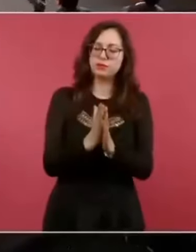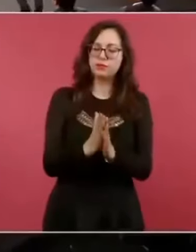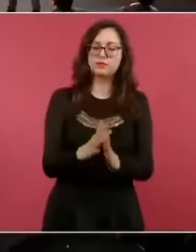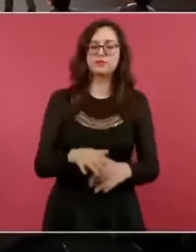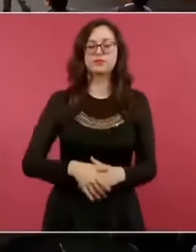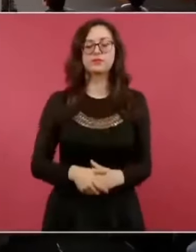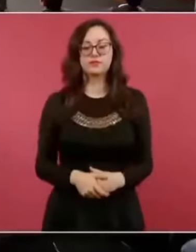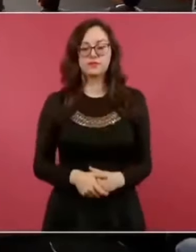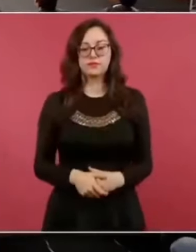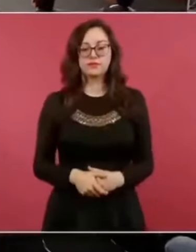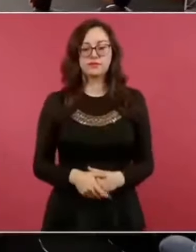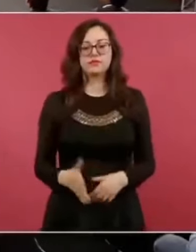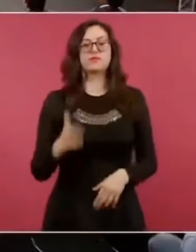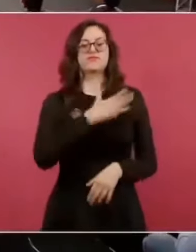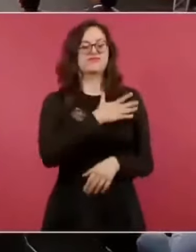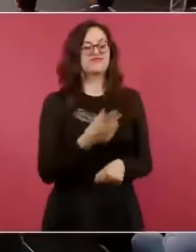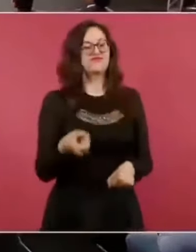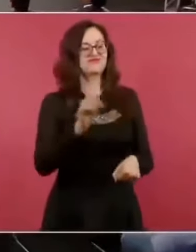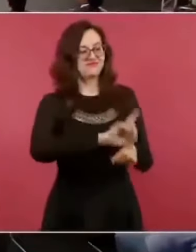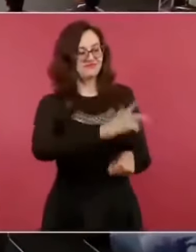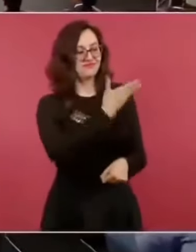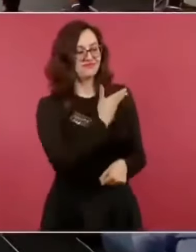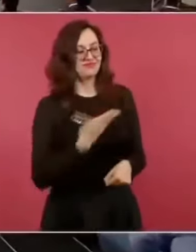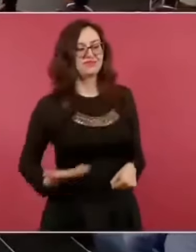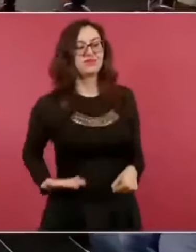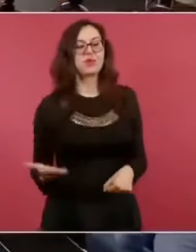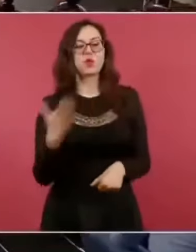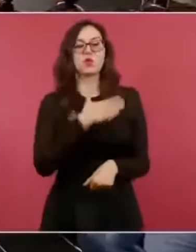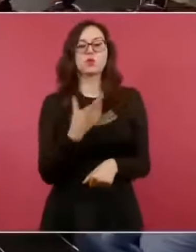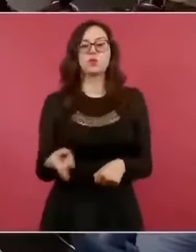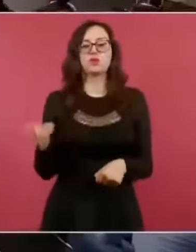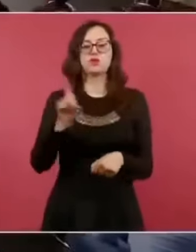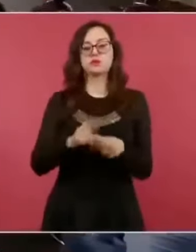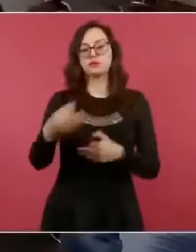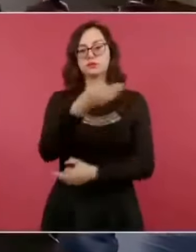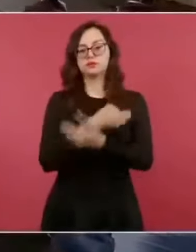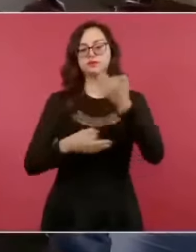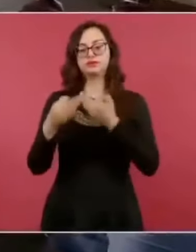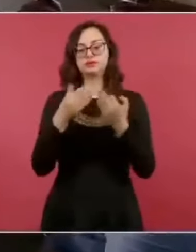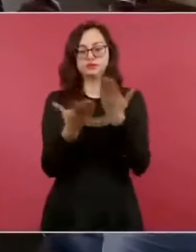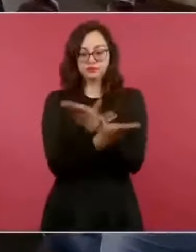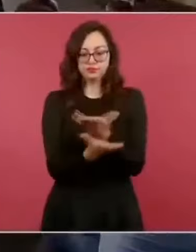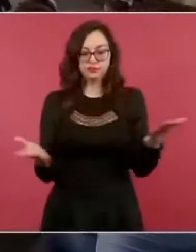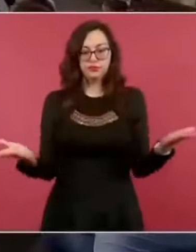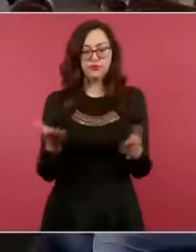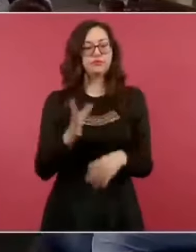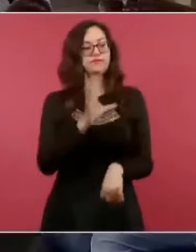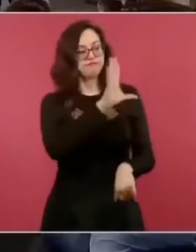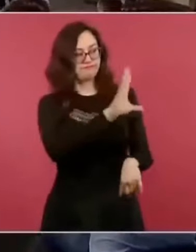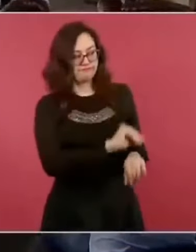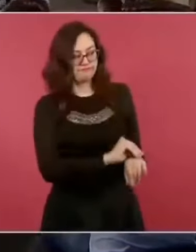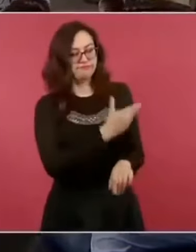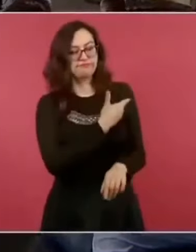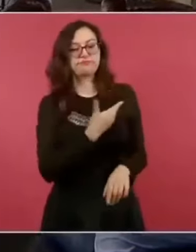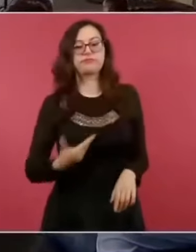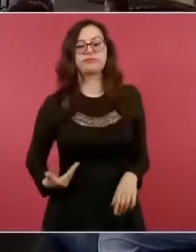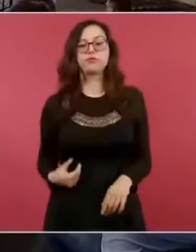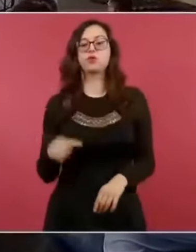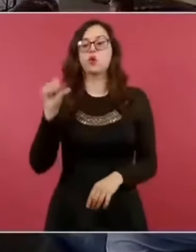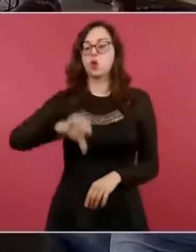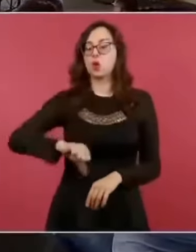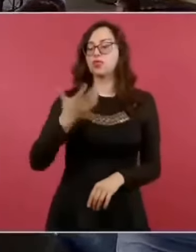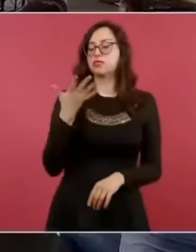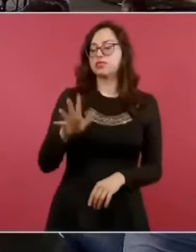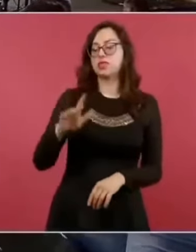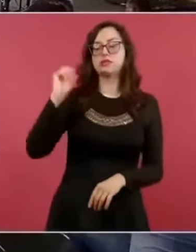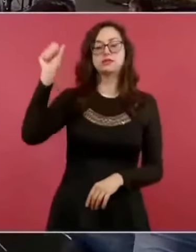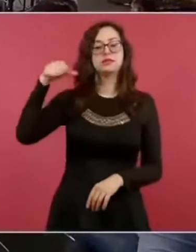Buenos días, señor presidente, buenos días a todas, a todas, con su permiso. Hoy es 10 de abril del año